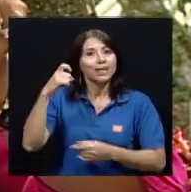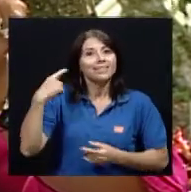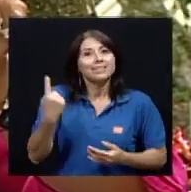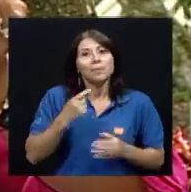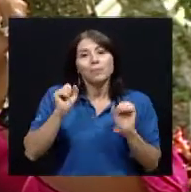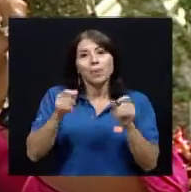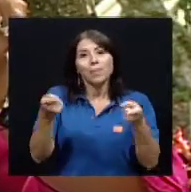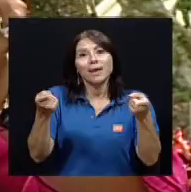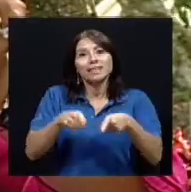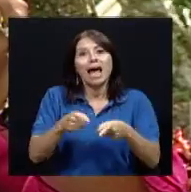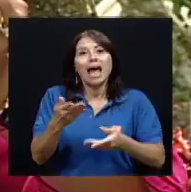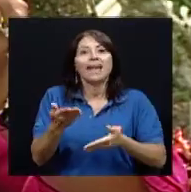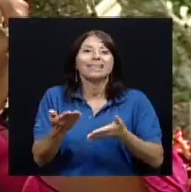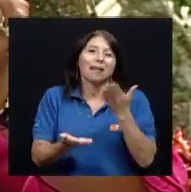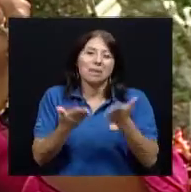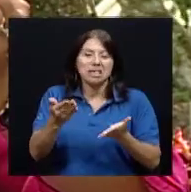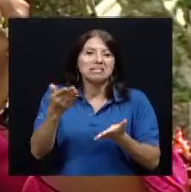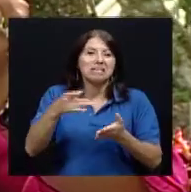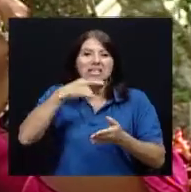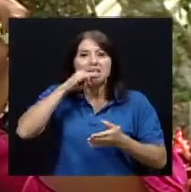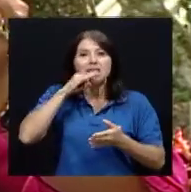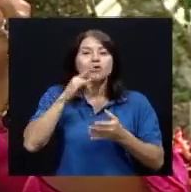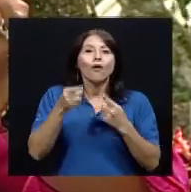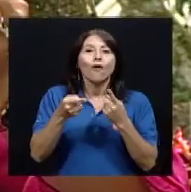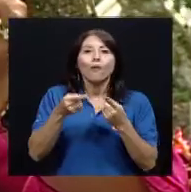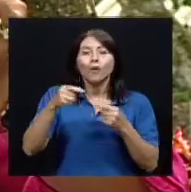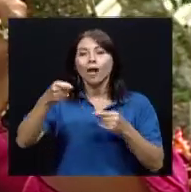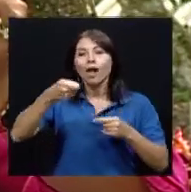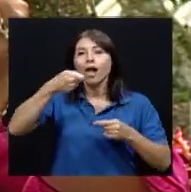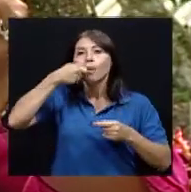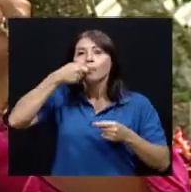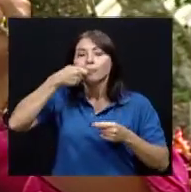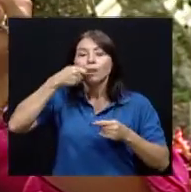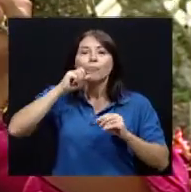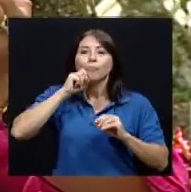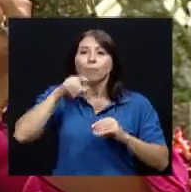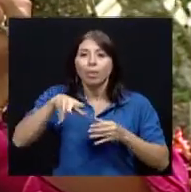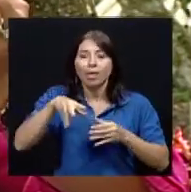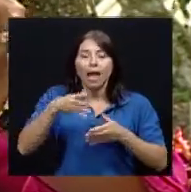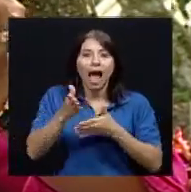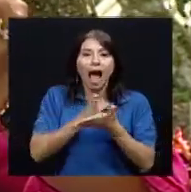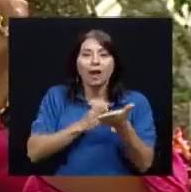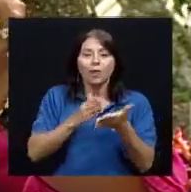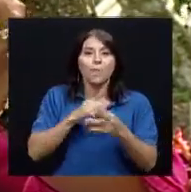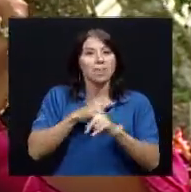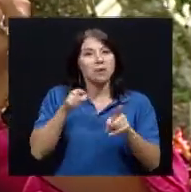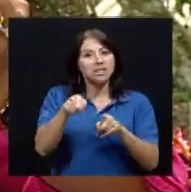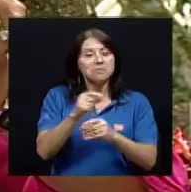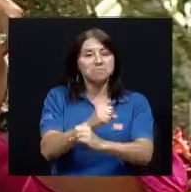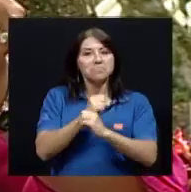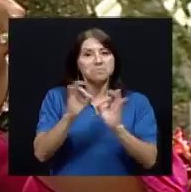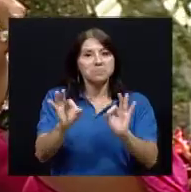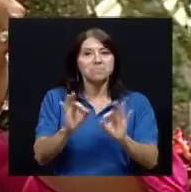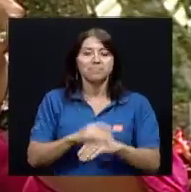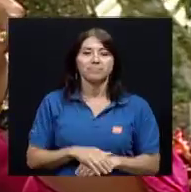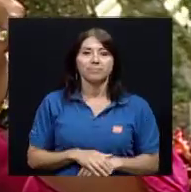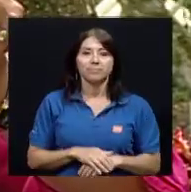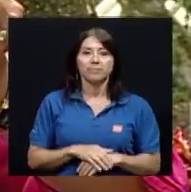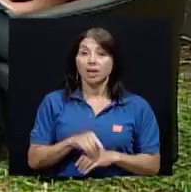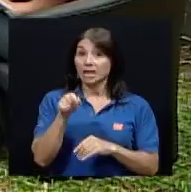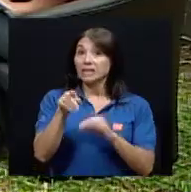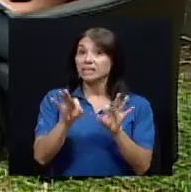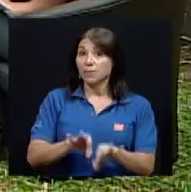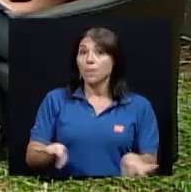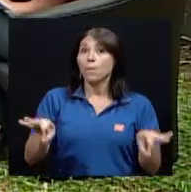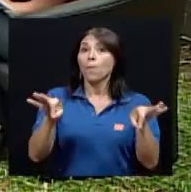el asunto de que el niño de pronto puede escupir puede sacar la lengua y expulsa parte del medicamento pero de esta manera lo aseguramos mejor y es